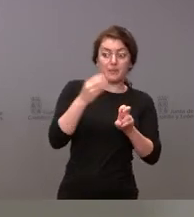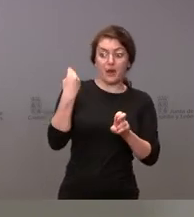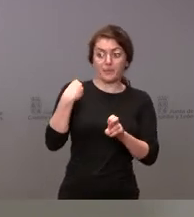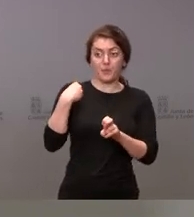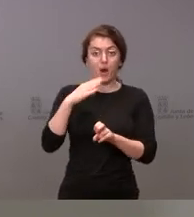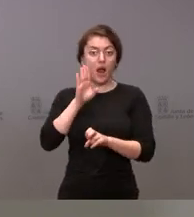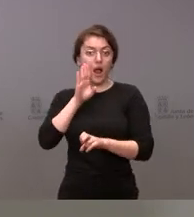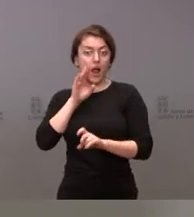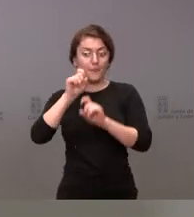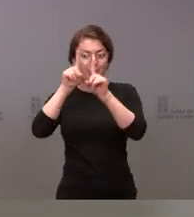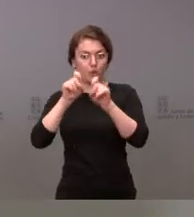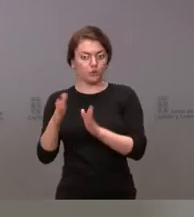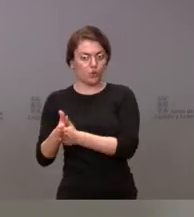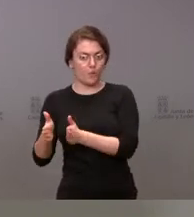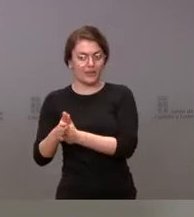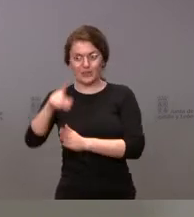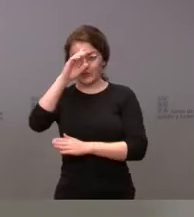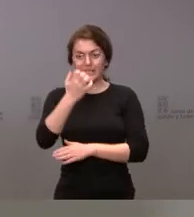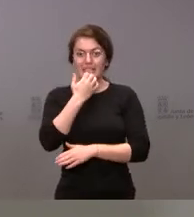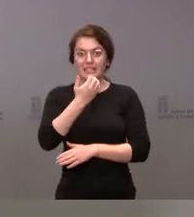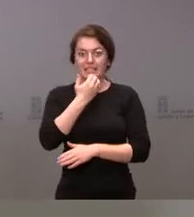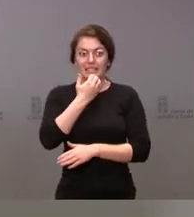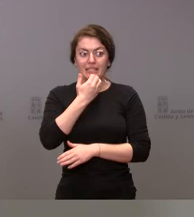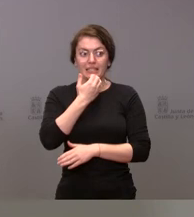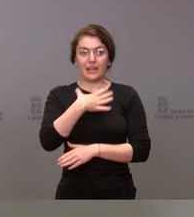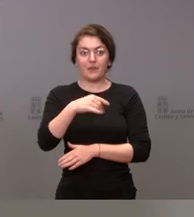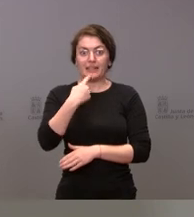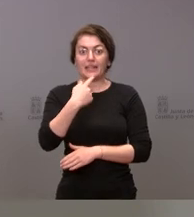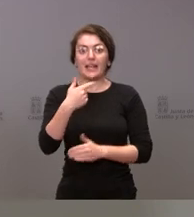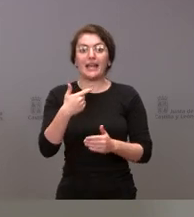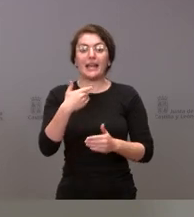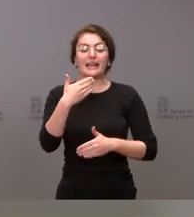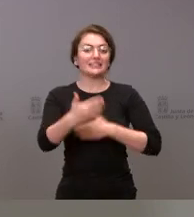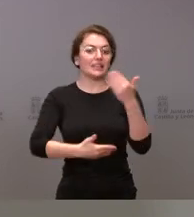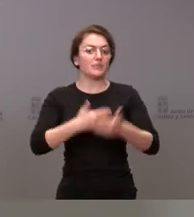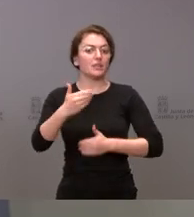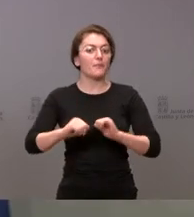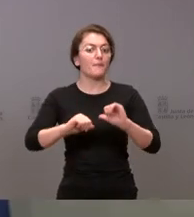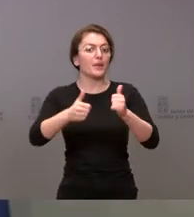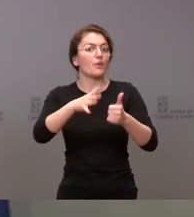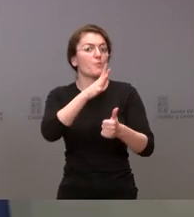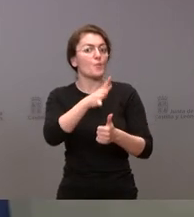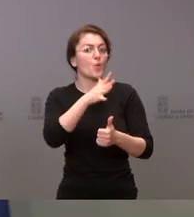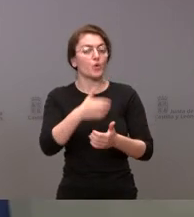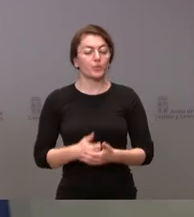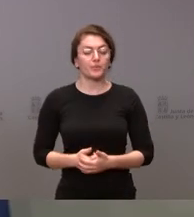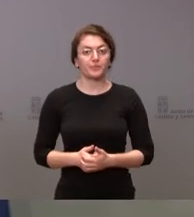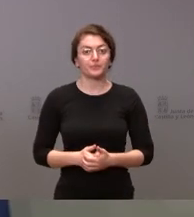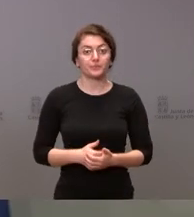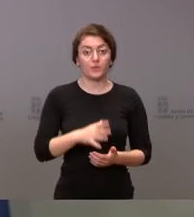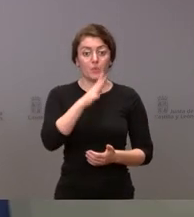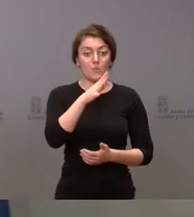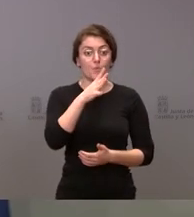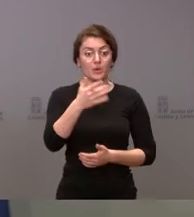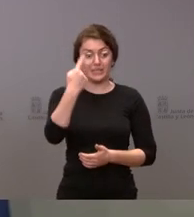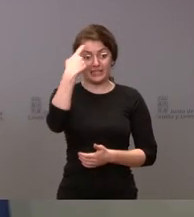No sé si nos puede detallar un poco por qué se ha iniciado este trámite por parte de la Junta. Del conocimiento de las informaciones que